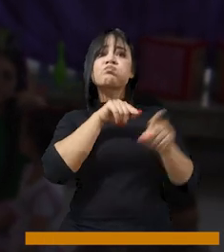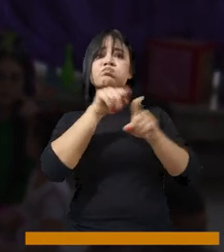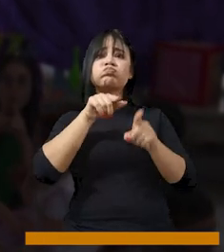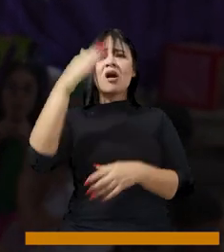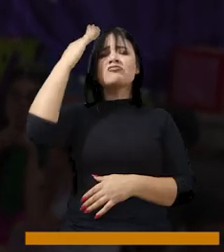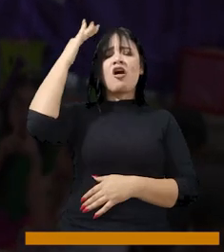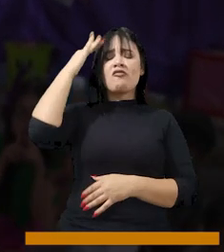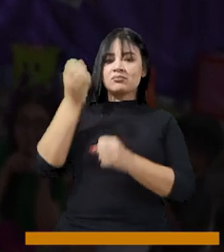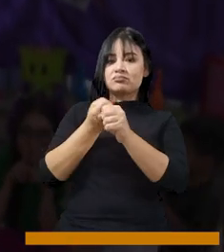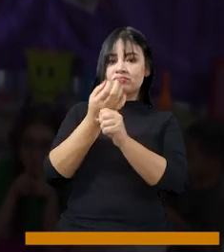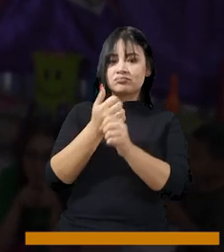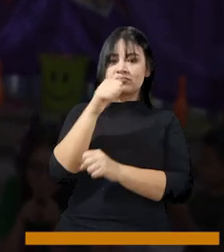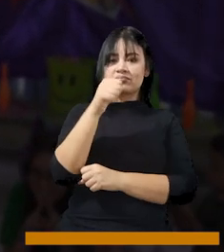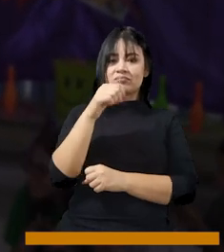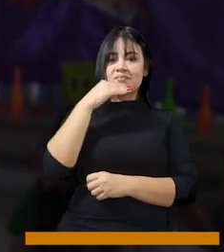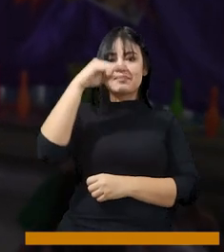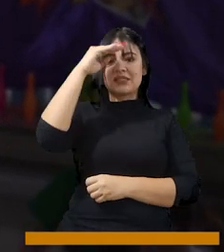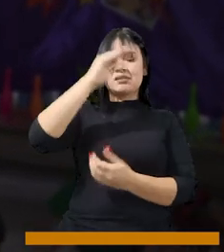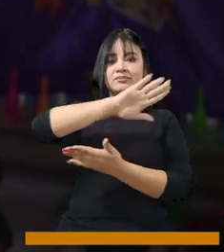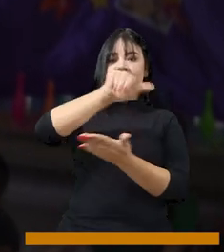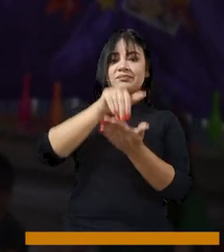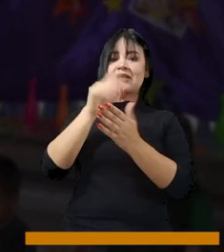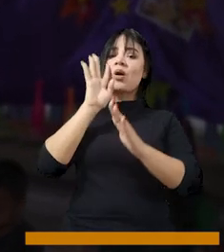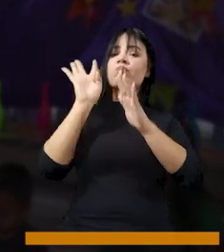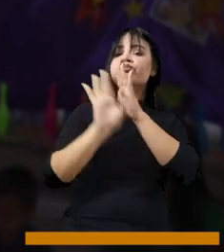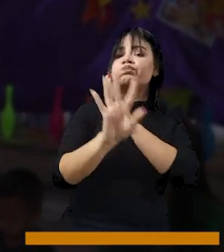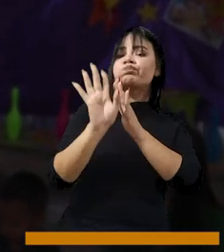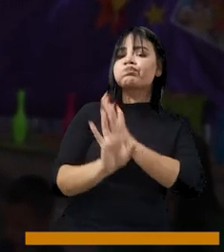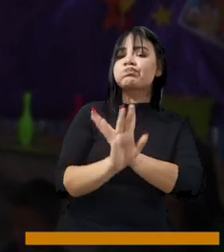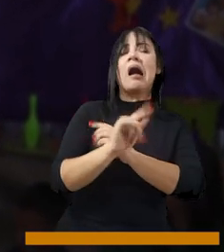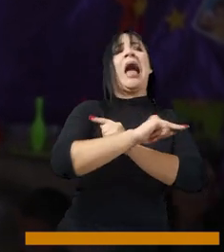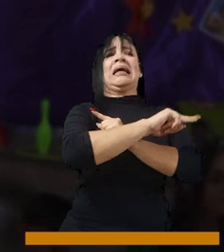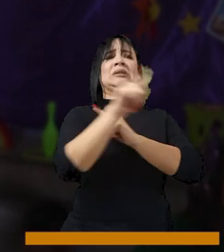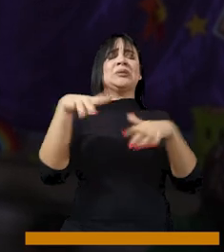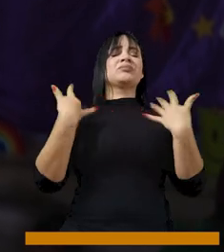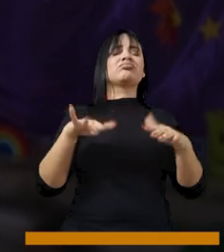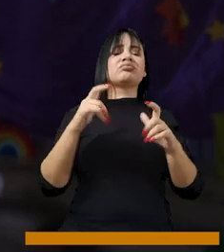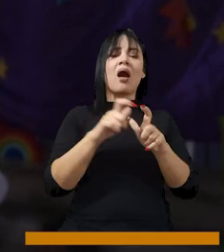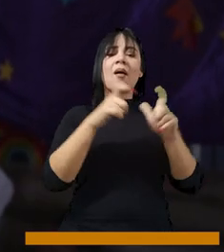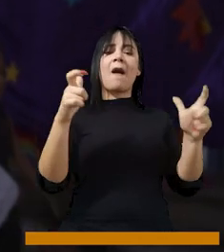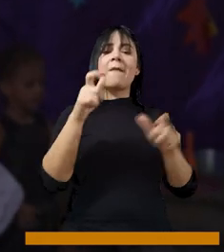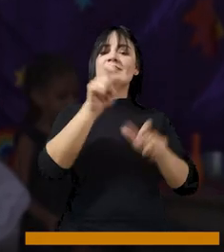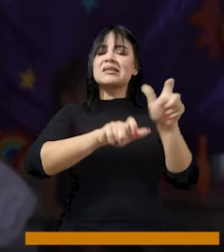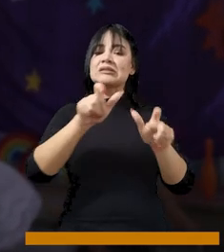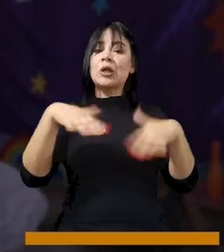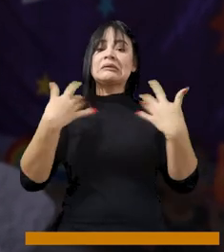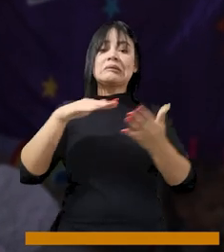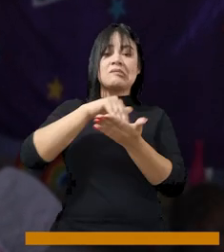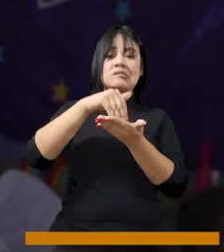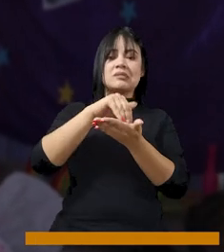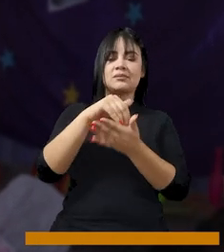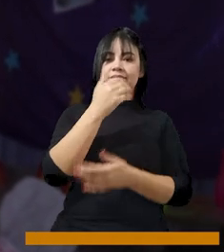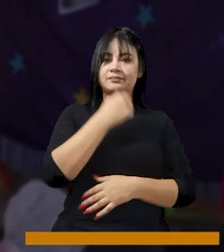es un secreto que la Comuna 10 La Candelaria, principalmente en el centro de la ciudad, se concentra una gran cantidad de personas